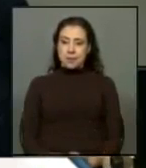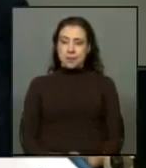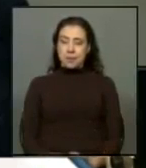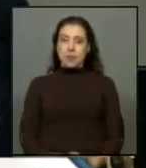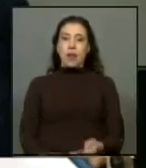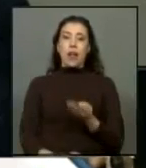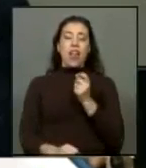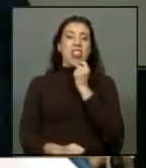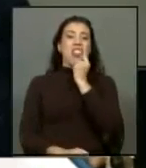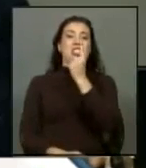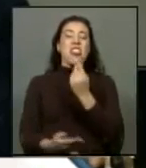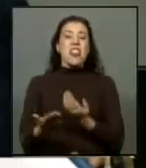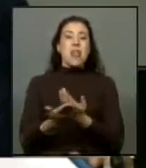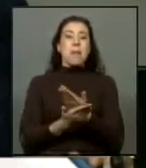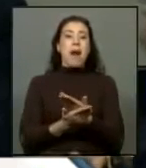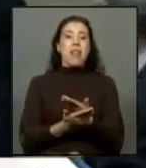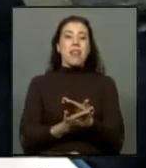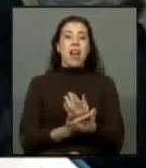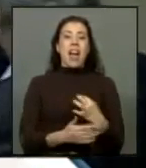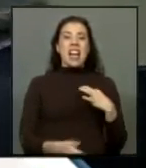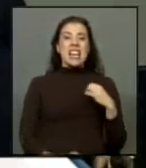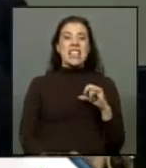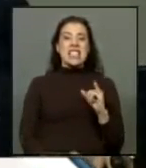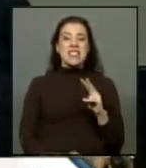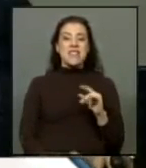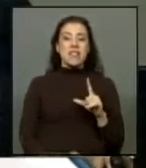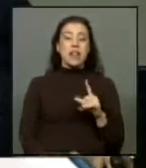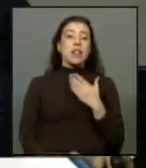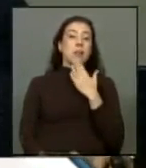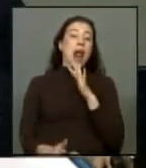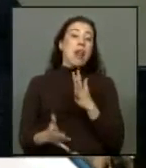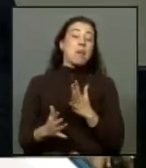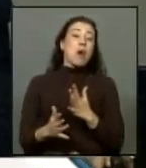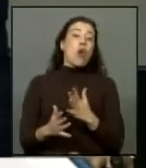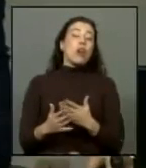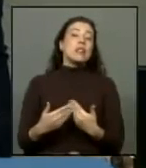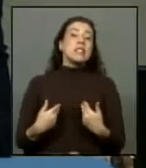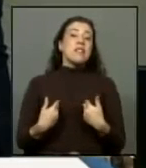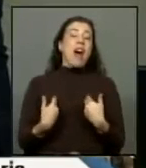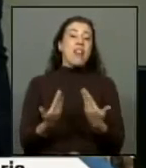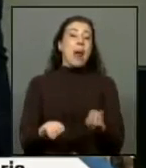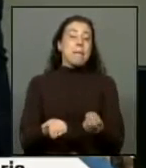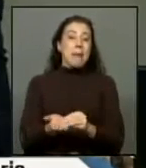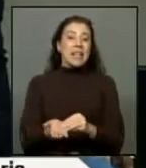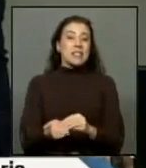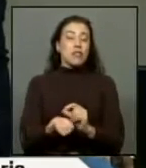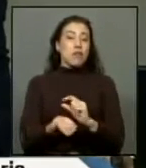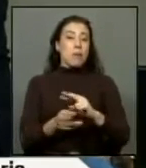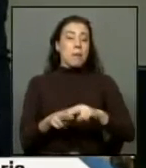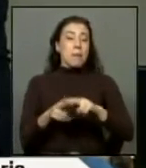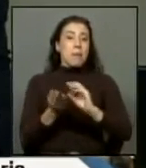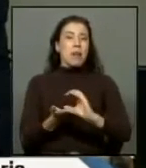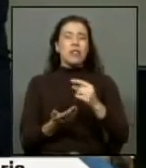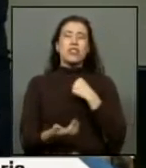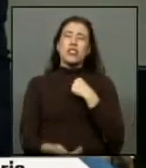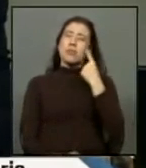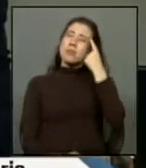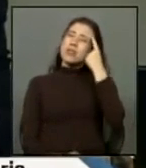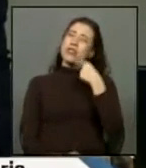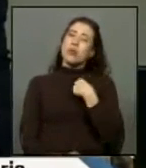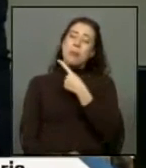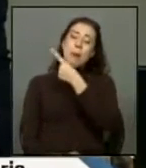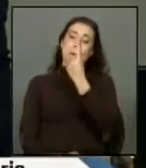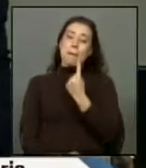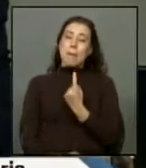demandas civiles y a lo mejor va a haber otra cantidad de recursos que se van a entregar entonces la pregunta que uno se hace es